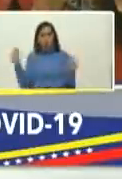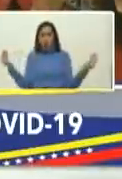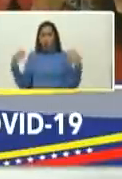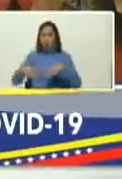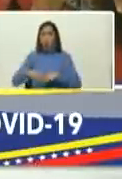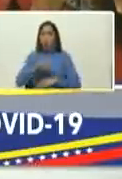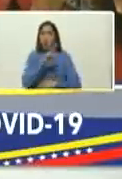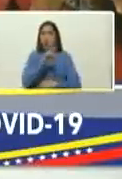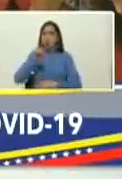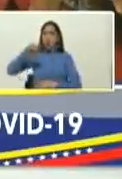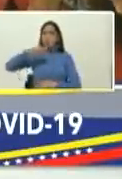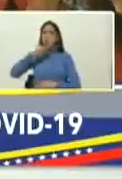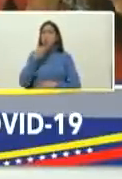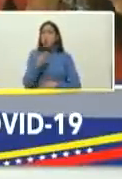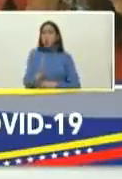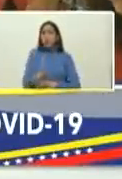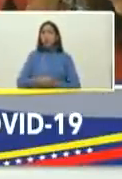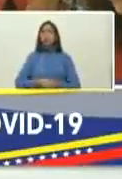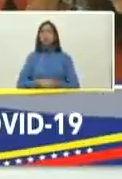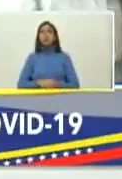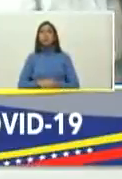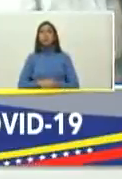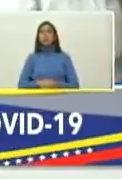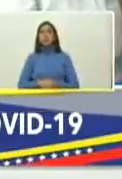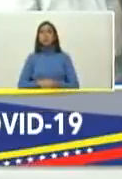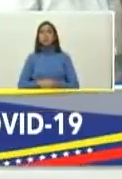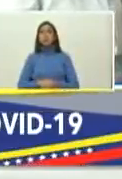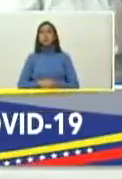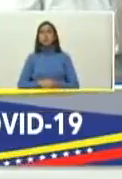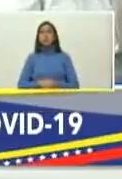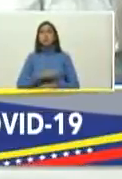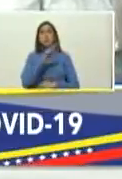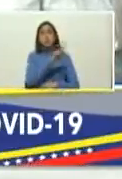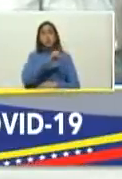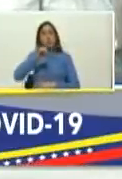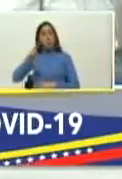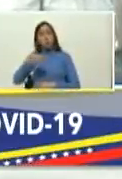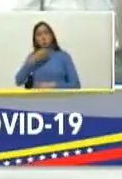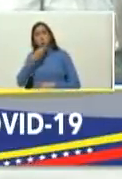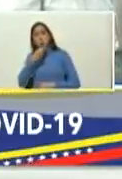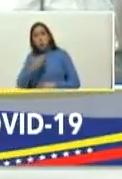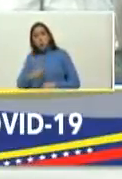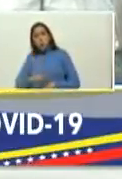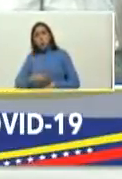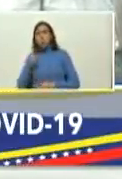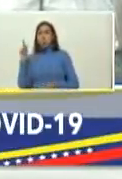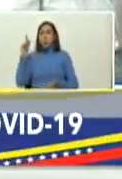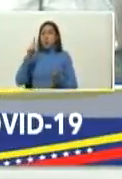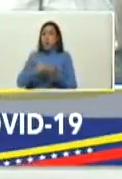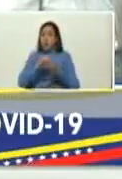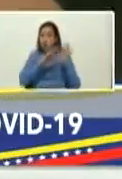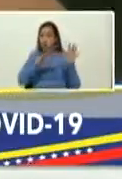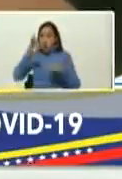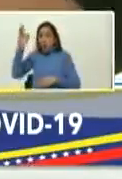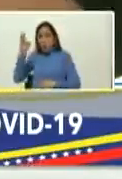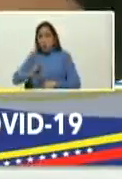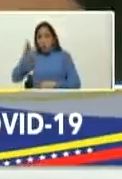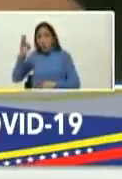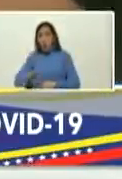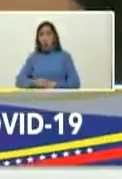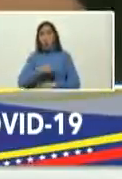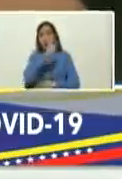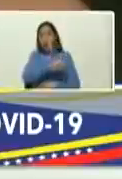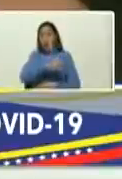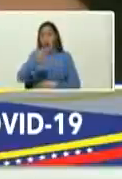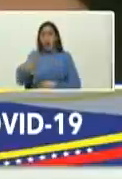el 31 de diciembre próximo 31 de diciembre llegar al 90% de la